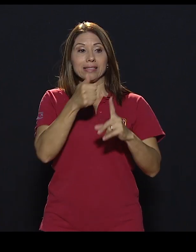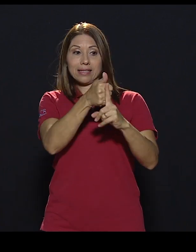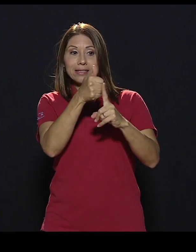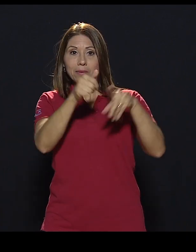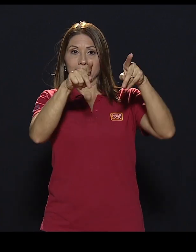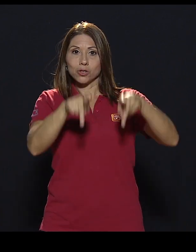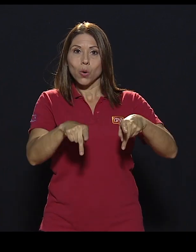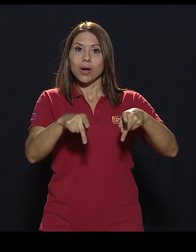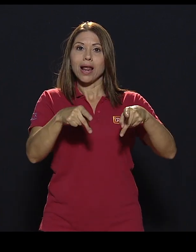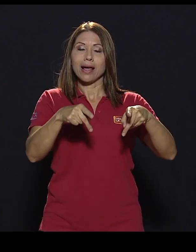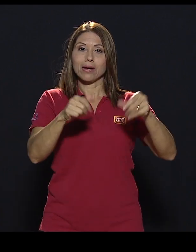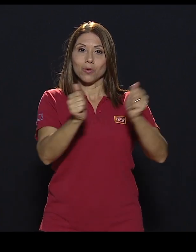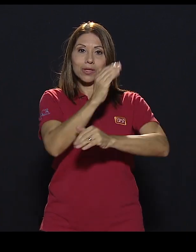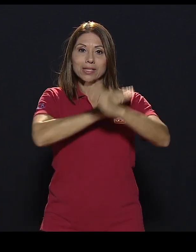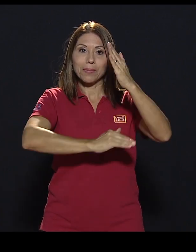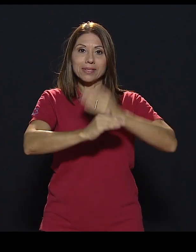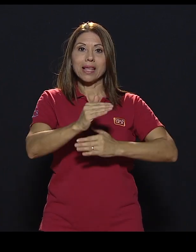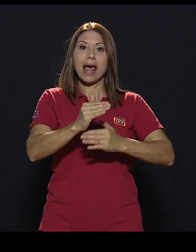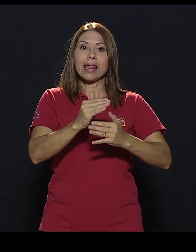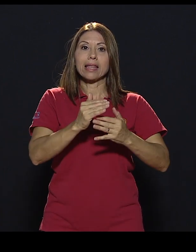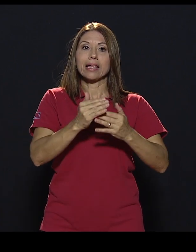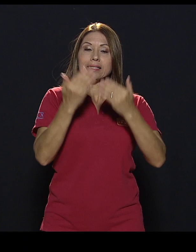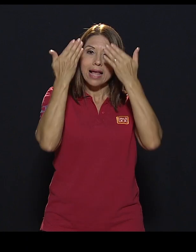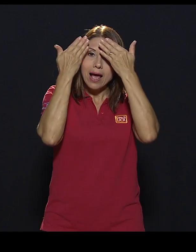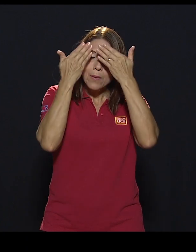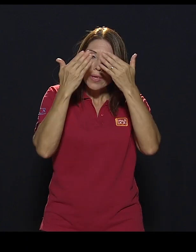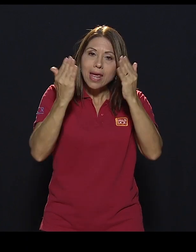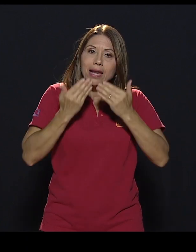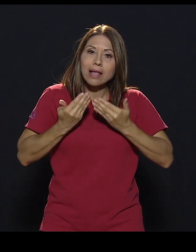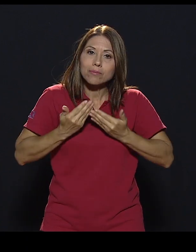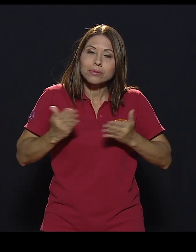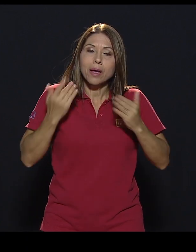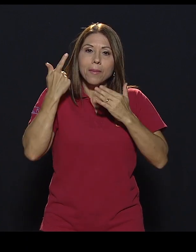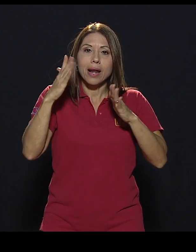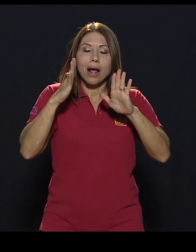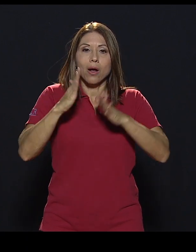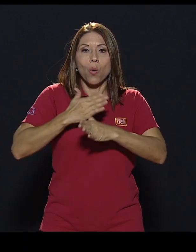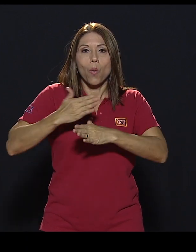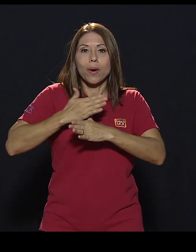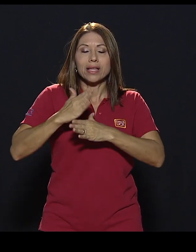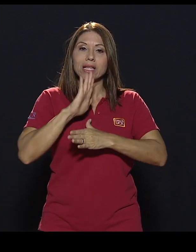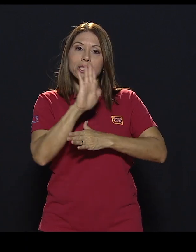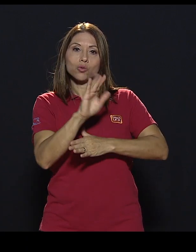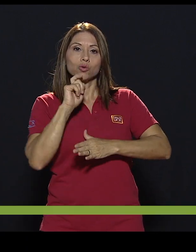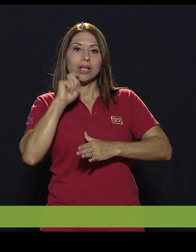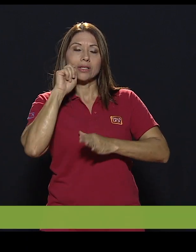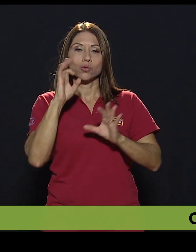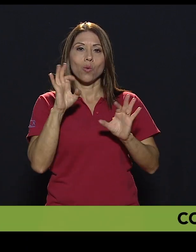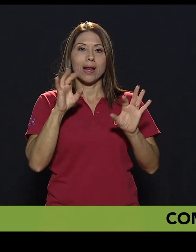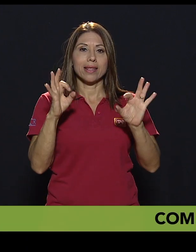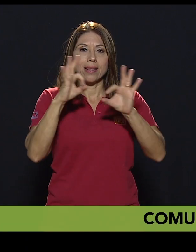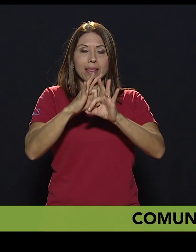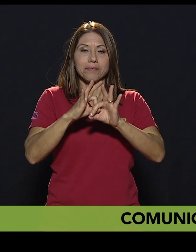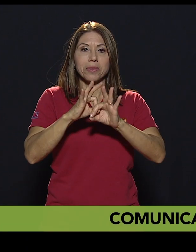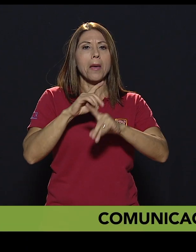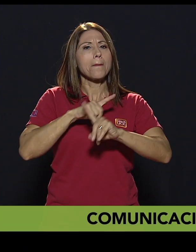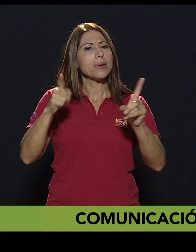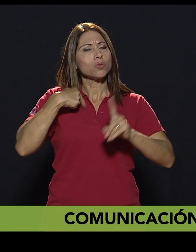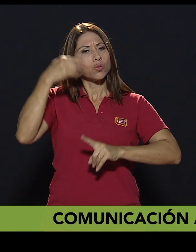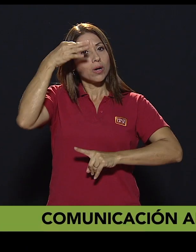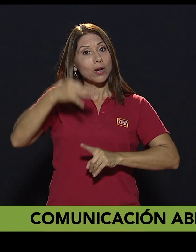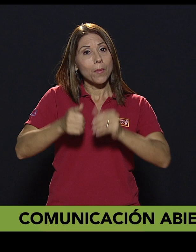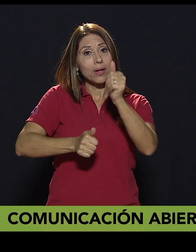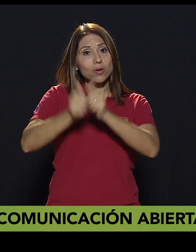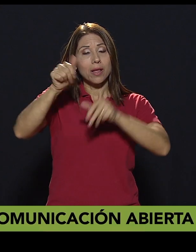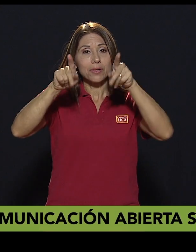tan abierta está esa persona con discapacidad a compartir de su sexualidad, ¿verdad? Pero yo pienso que es algo que la mayoría de personas con